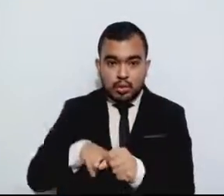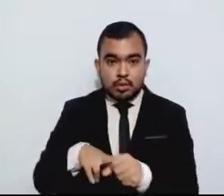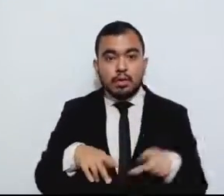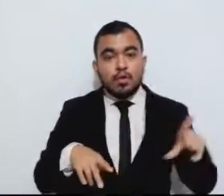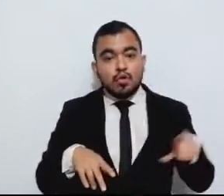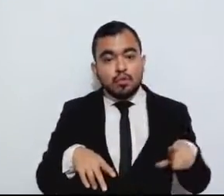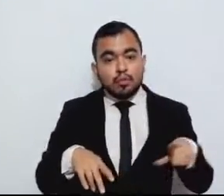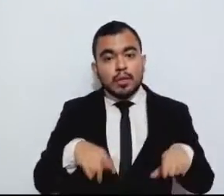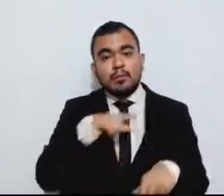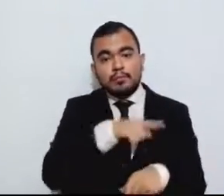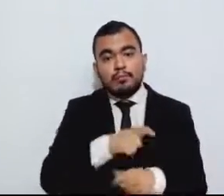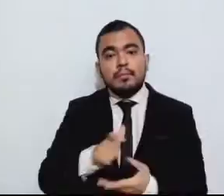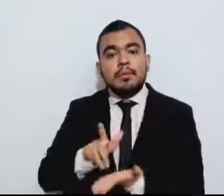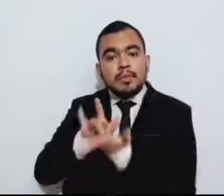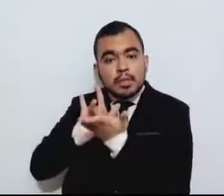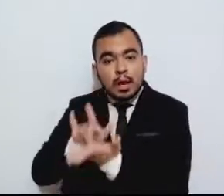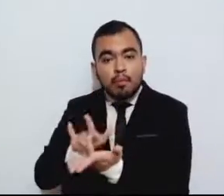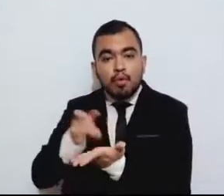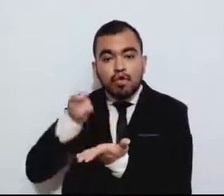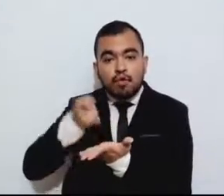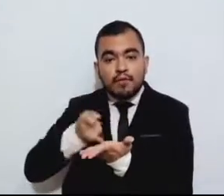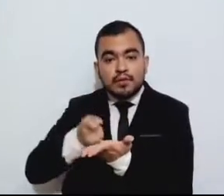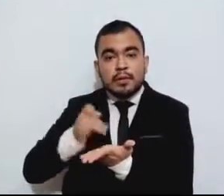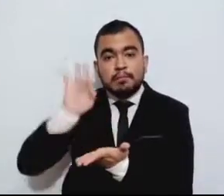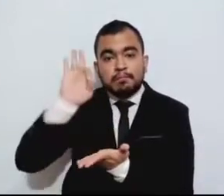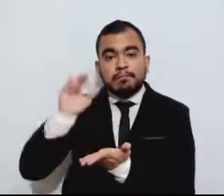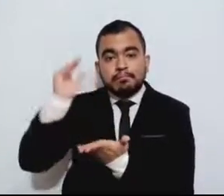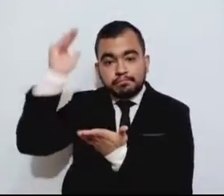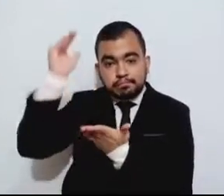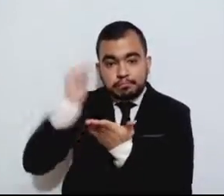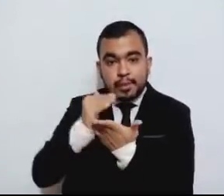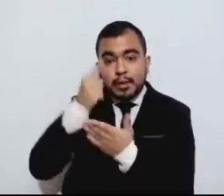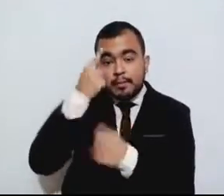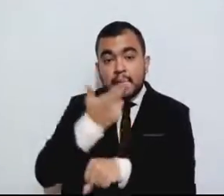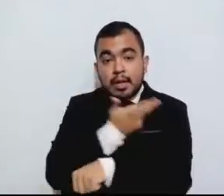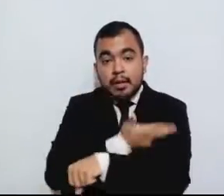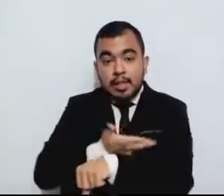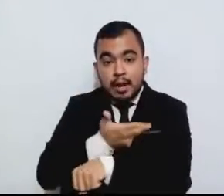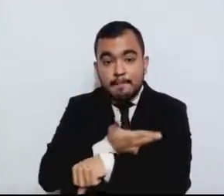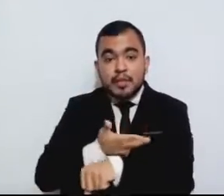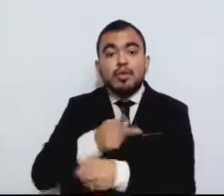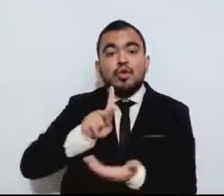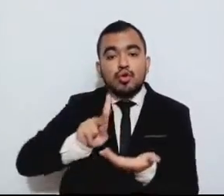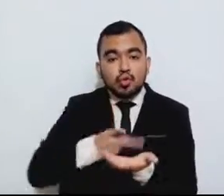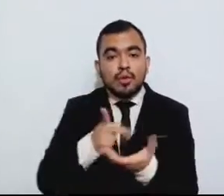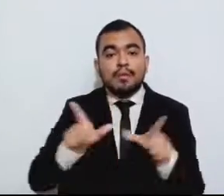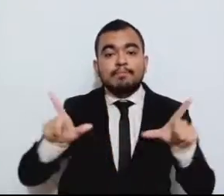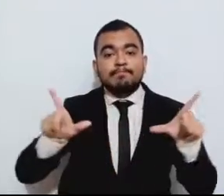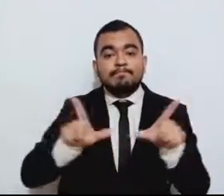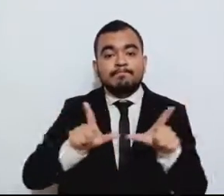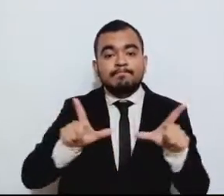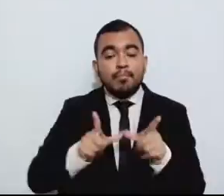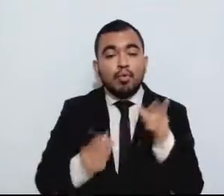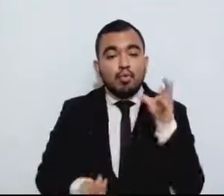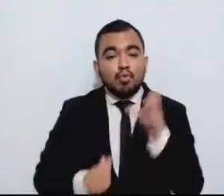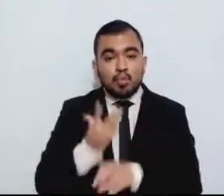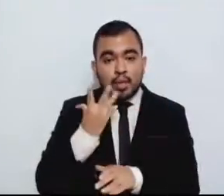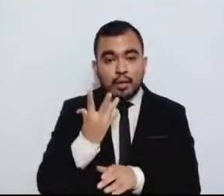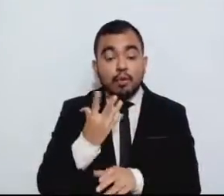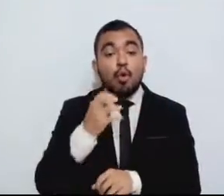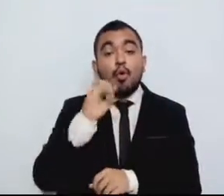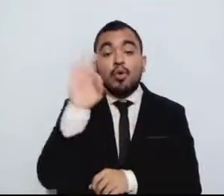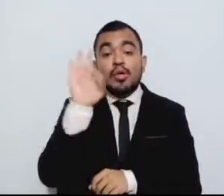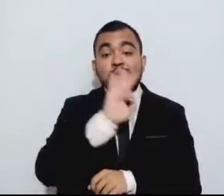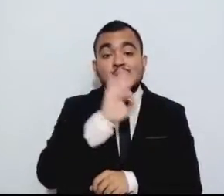apoyo fiscal en el trámite de alta y renovación de placas vehiculares o bien en la baja por pérdida total.